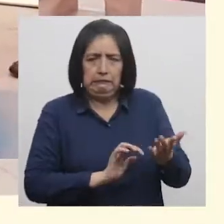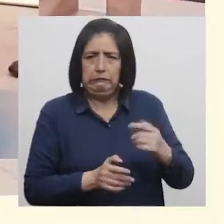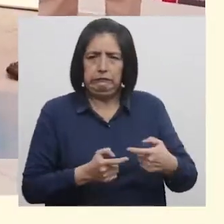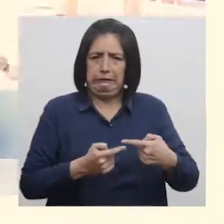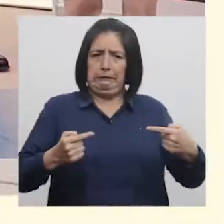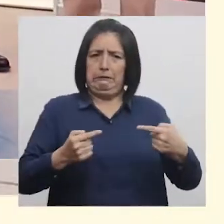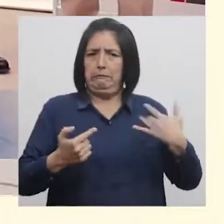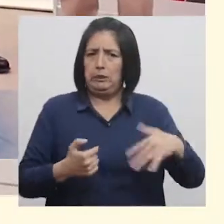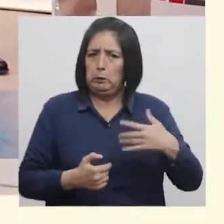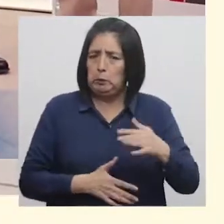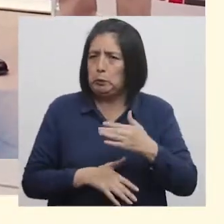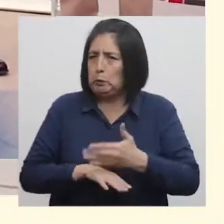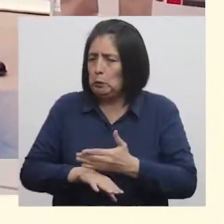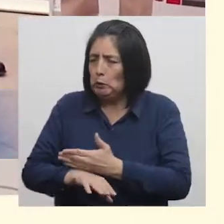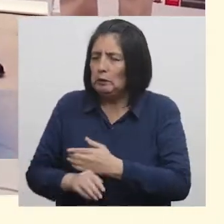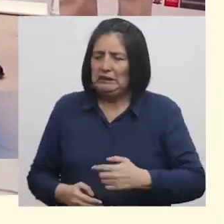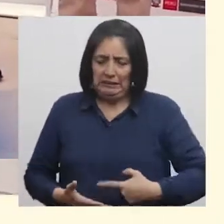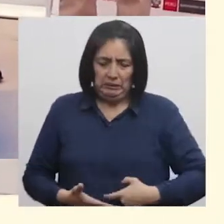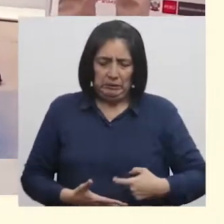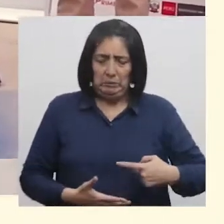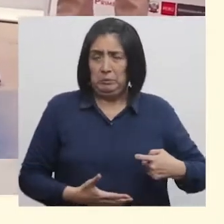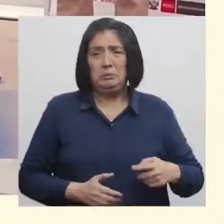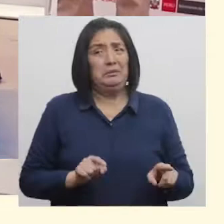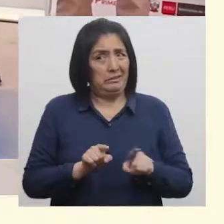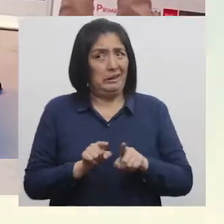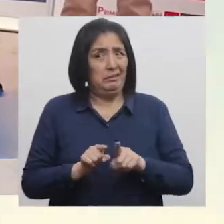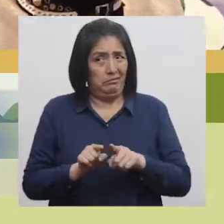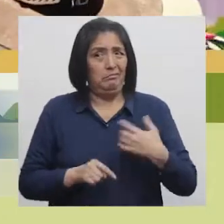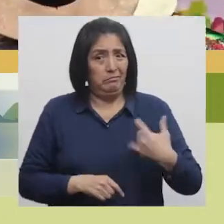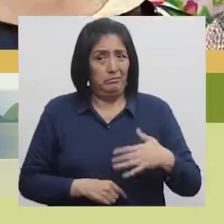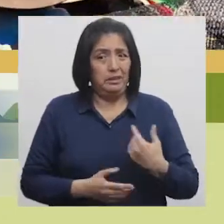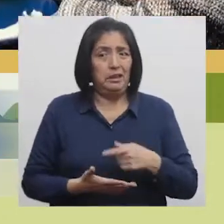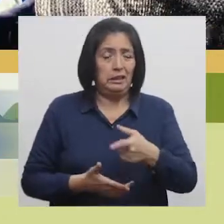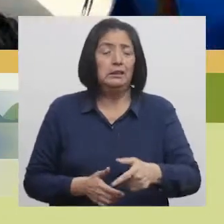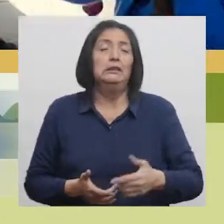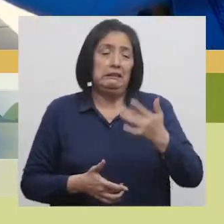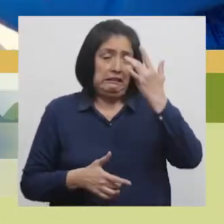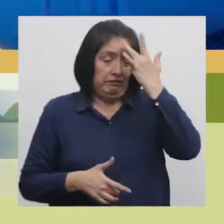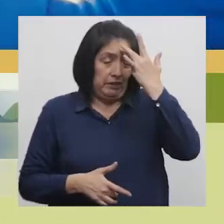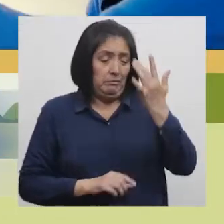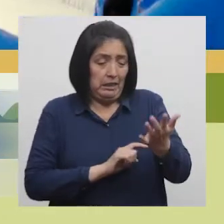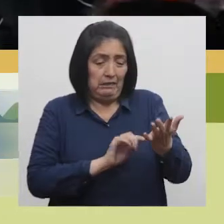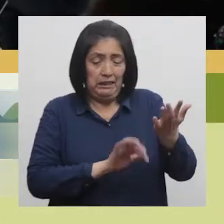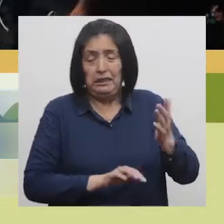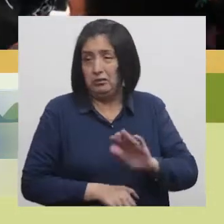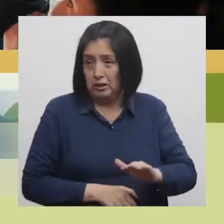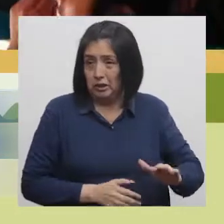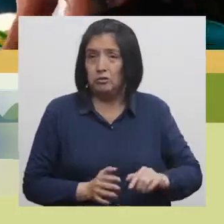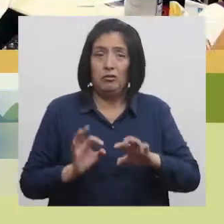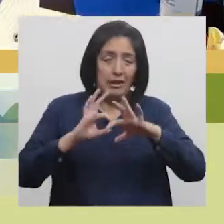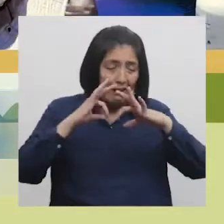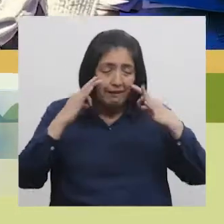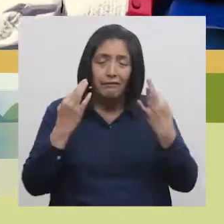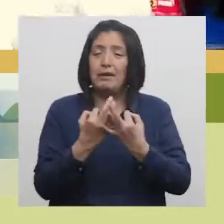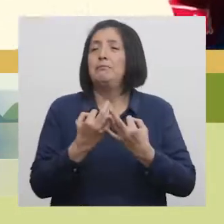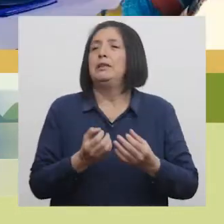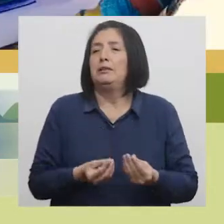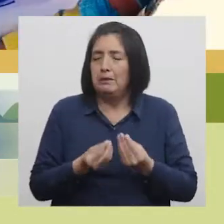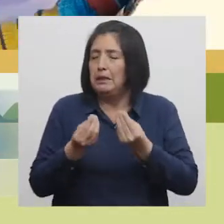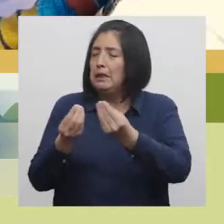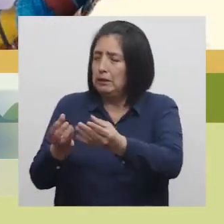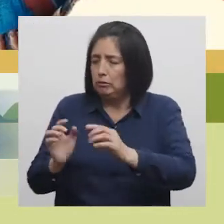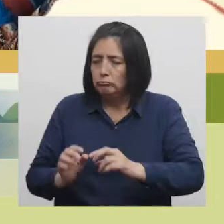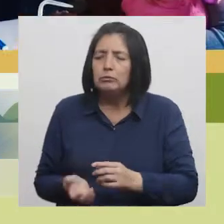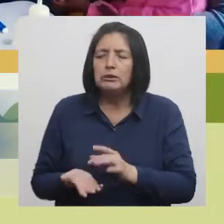silencioso Las parasitosis también son una causa frecuente de anemia Sobre todo en niños Todas las familias van a recibir el